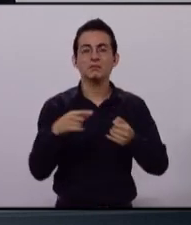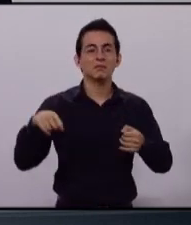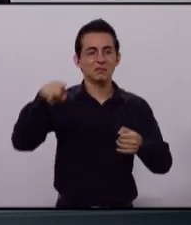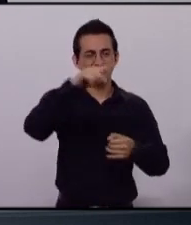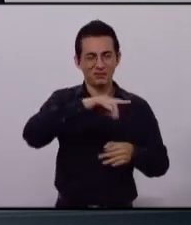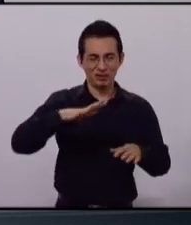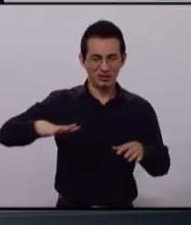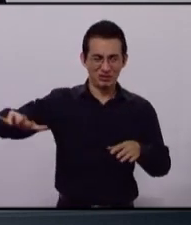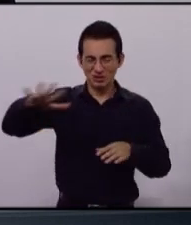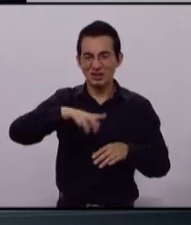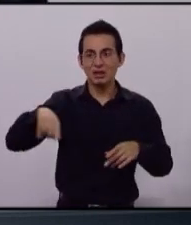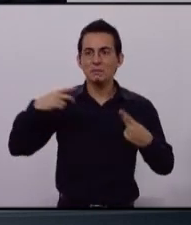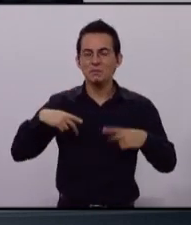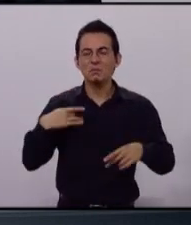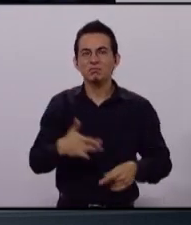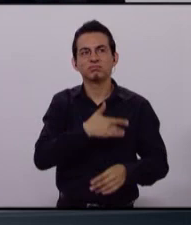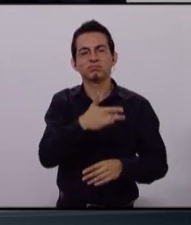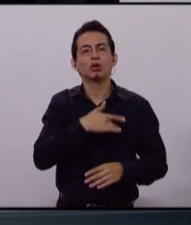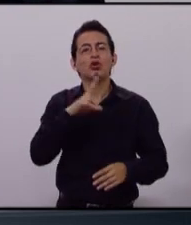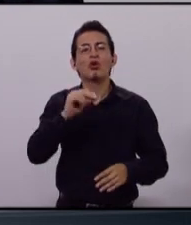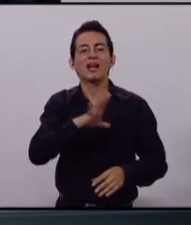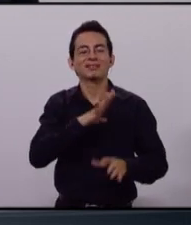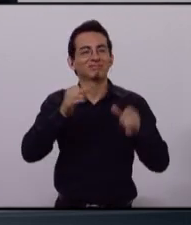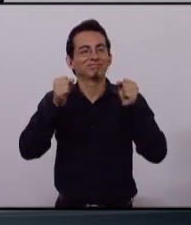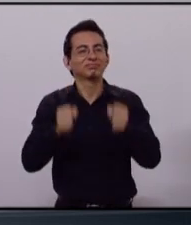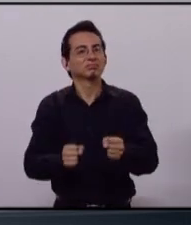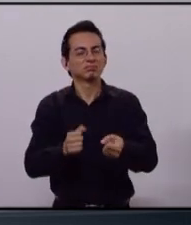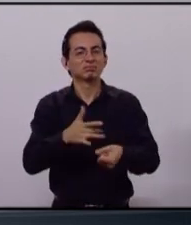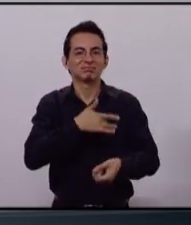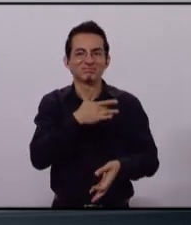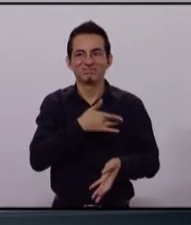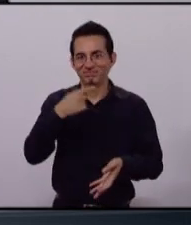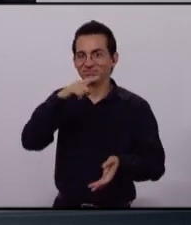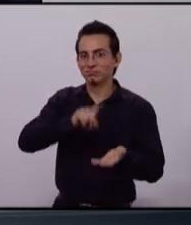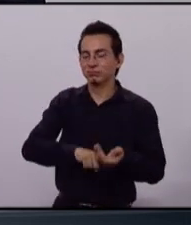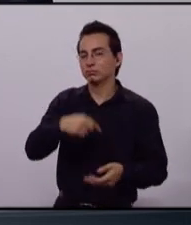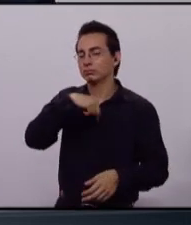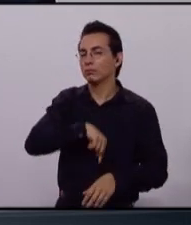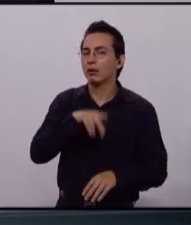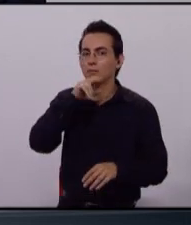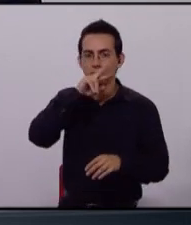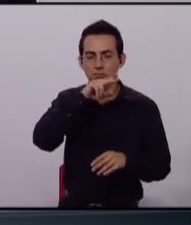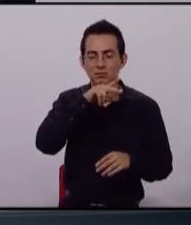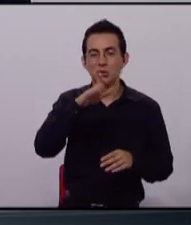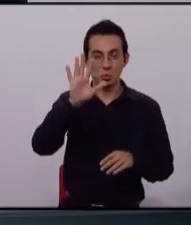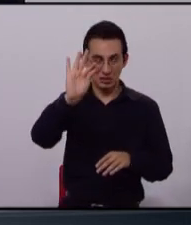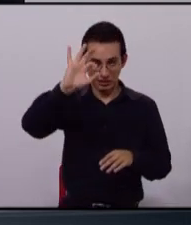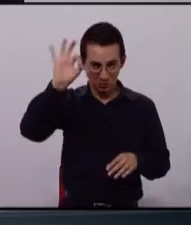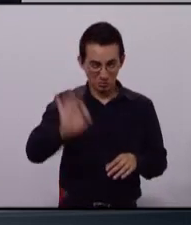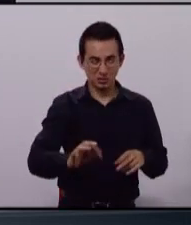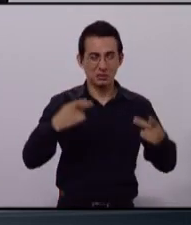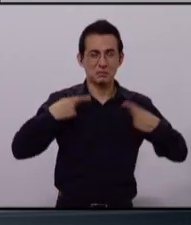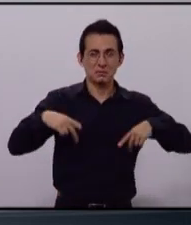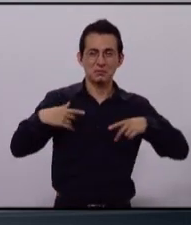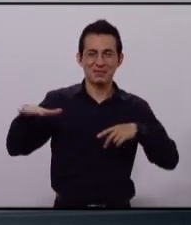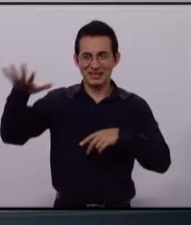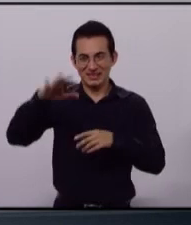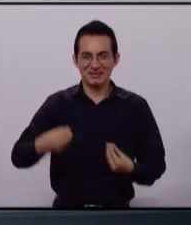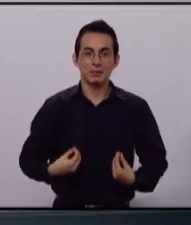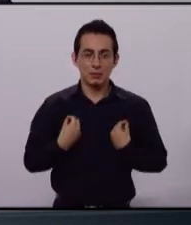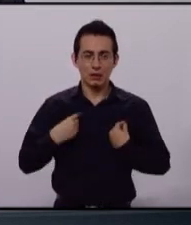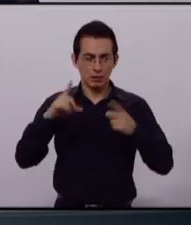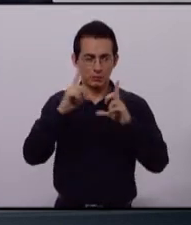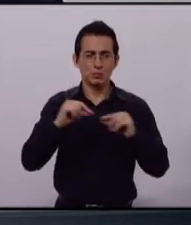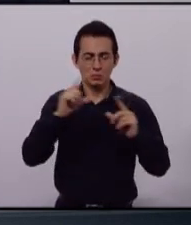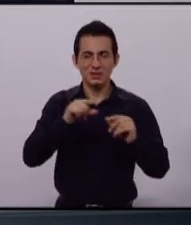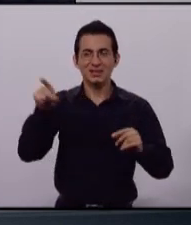entorno social provoca inseguridad. De acuerdo con Jalisco, como vamos, el 40% de la población de Zapopan considera